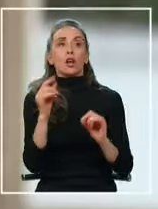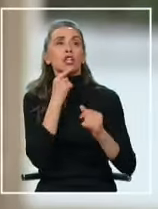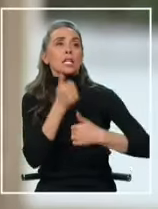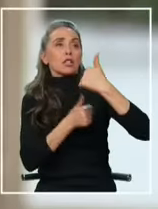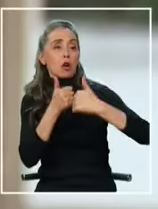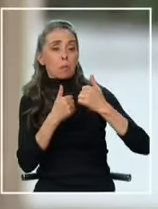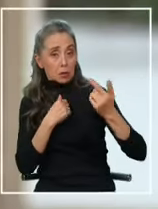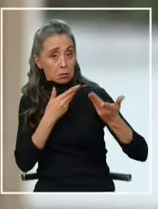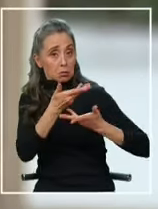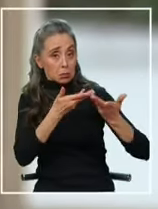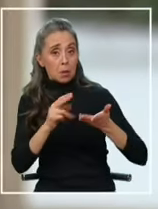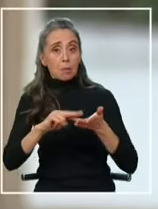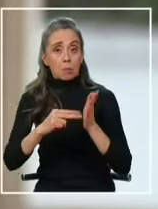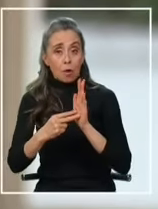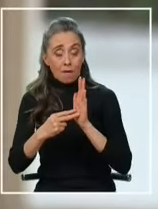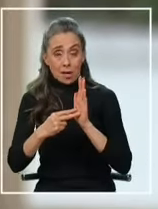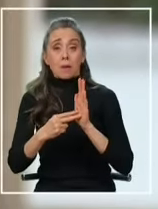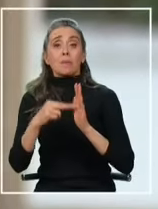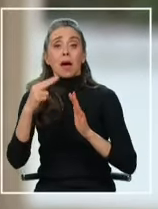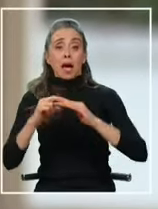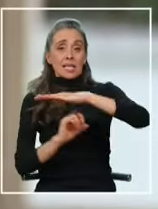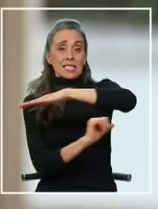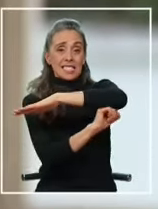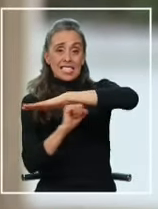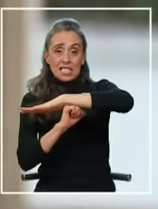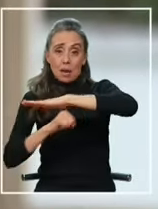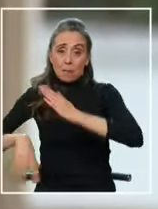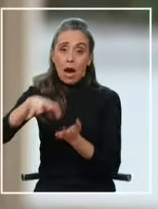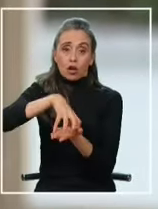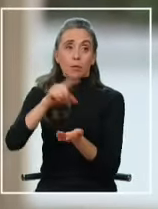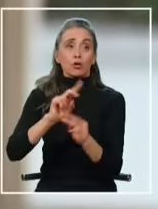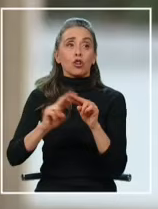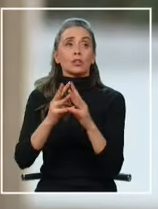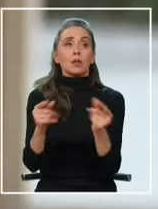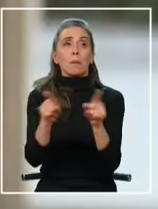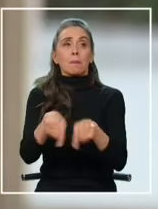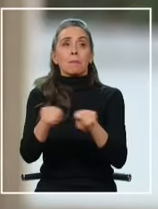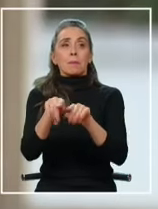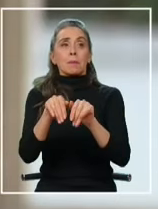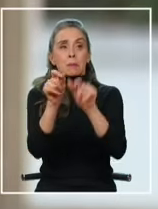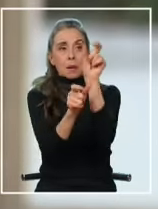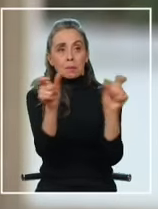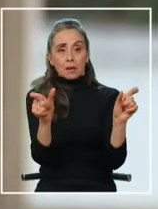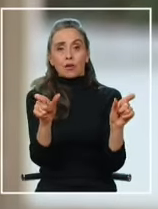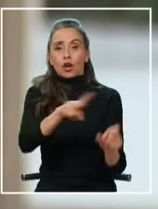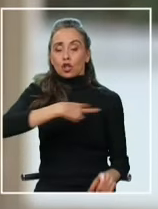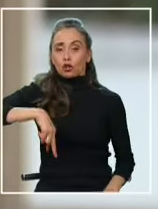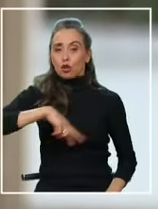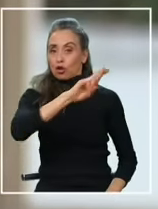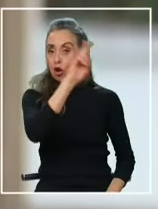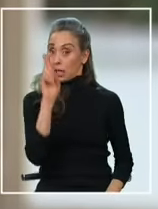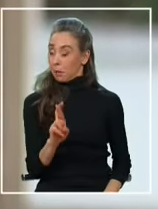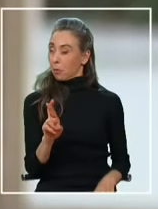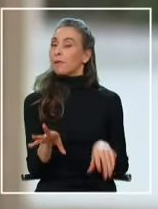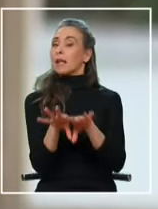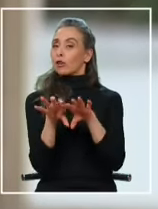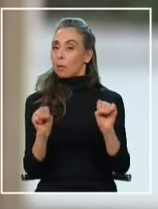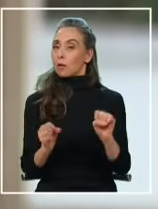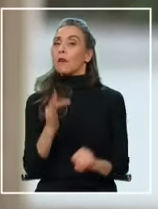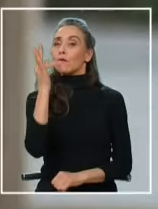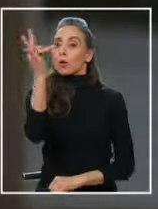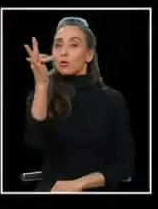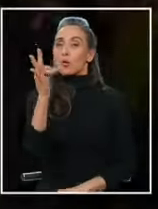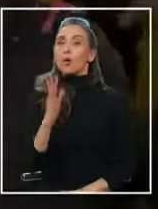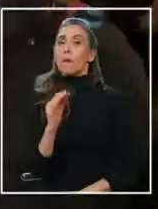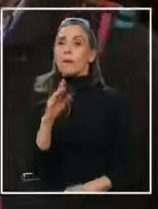competir. Los problemas estructurales de la comuna no se van a resolver con los mismos de siempre. Los republicanos estamos comprometidos con el